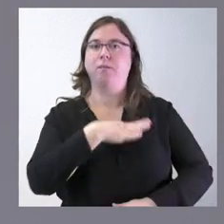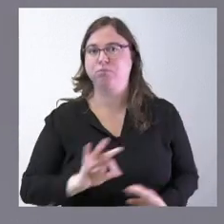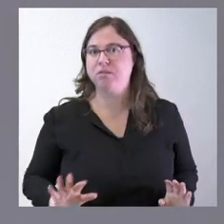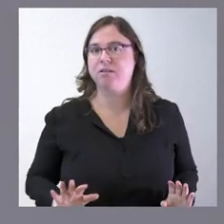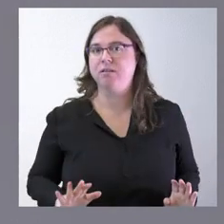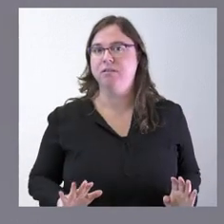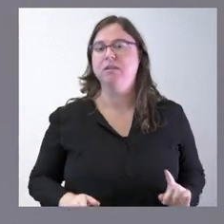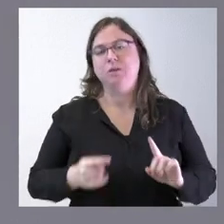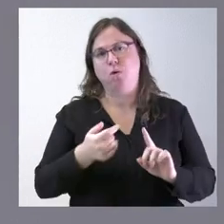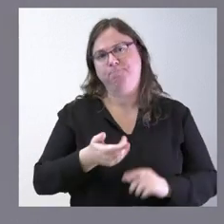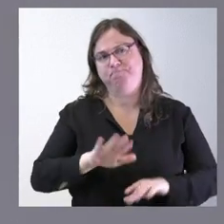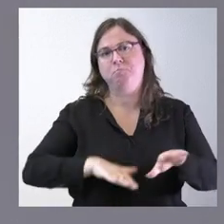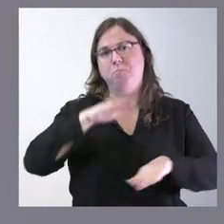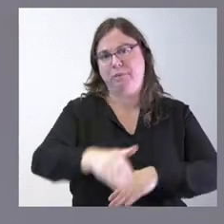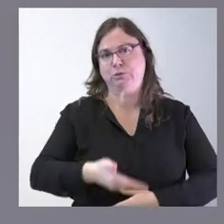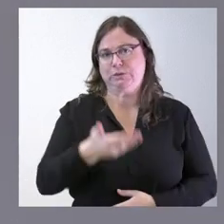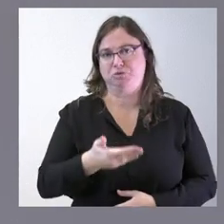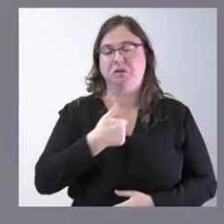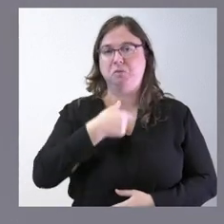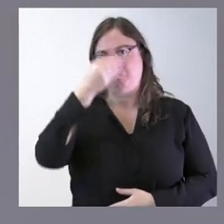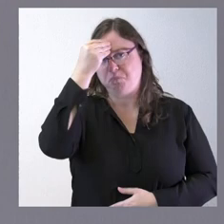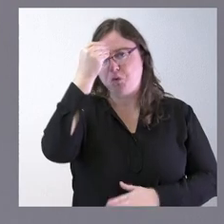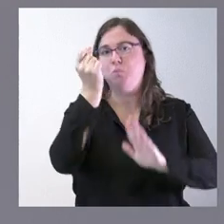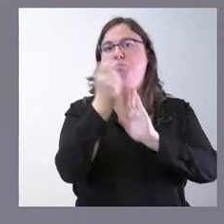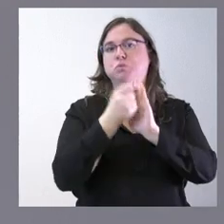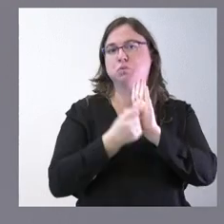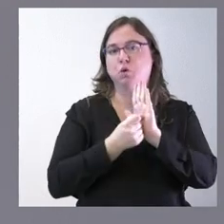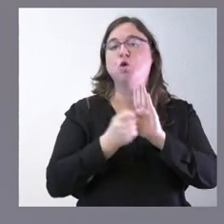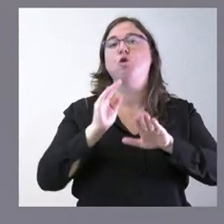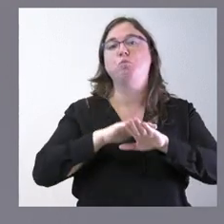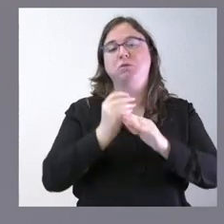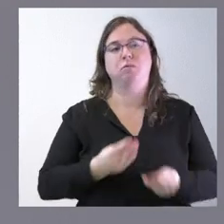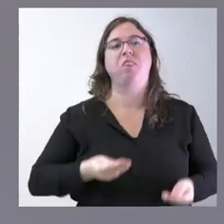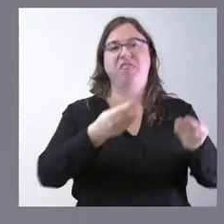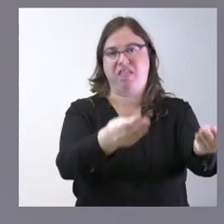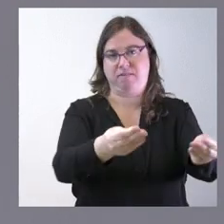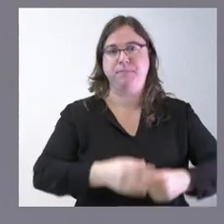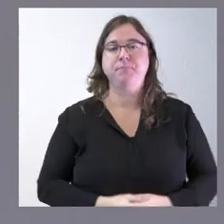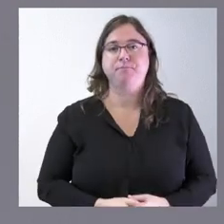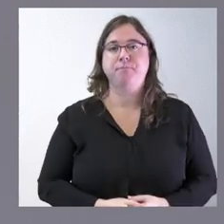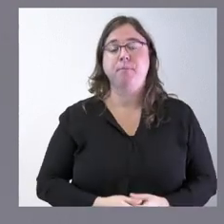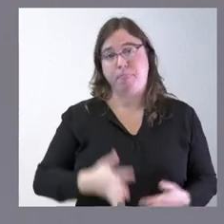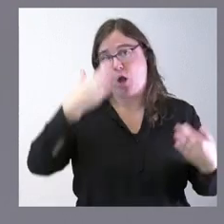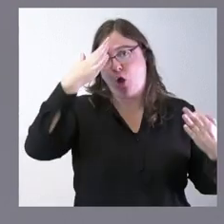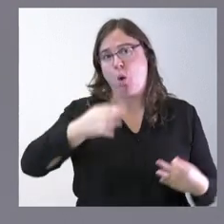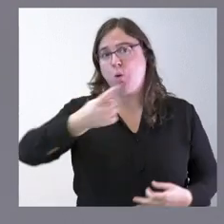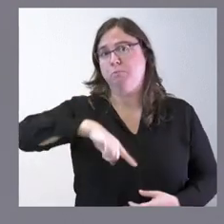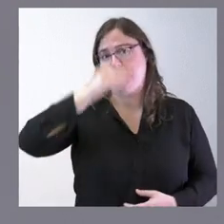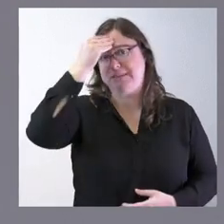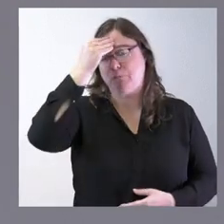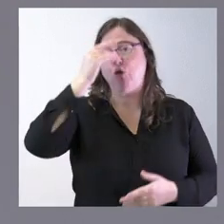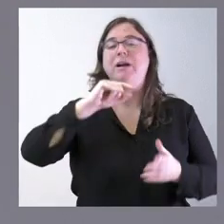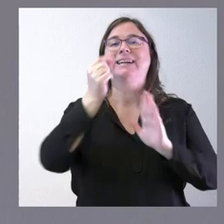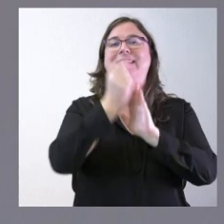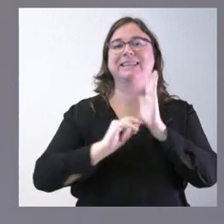este es un paso importante y nos parece que puntúa y como tal lo aportamos. Y, lógicamente, a nosotros nos parece que los criterios técnicos